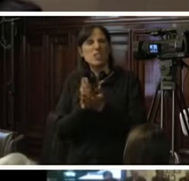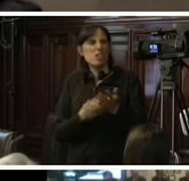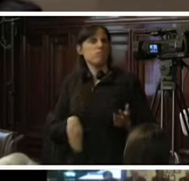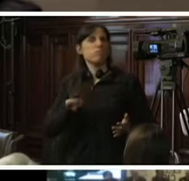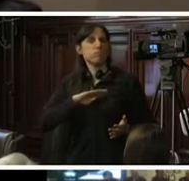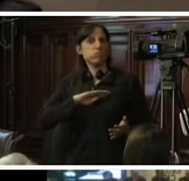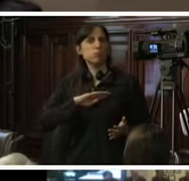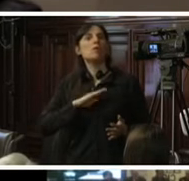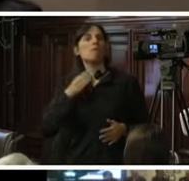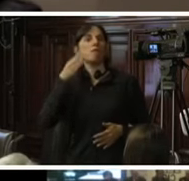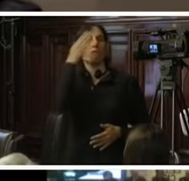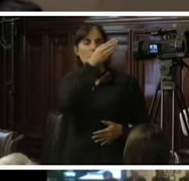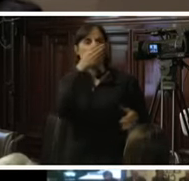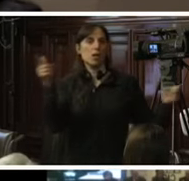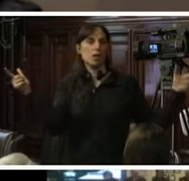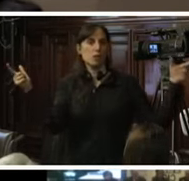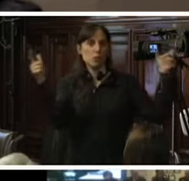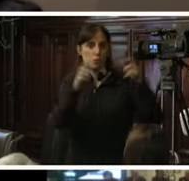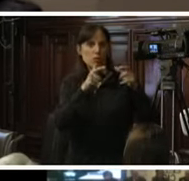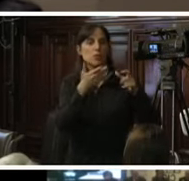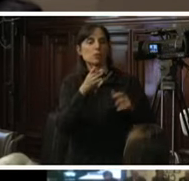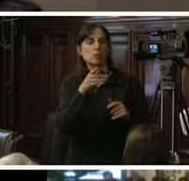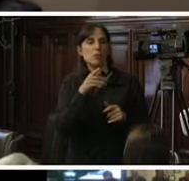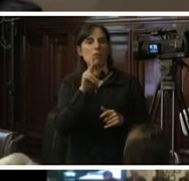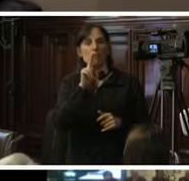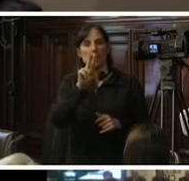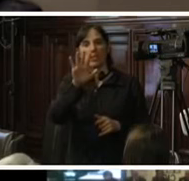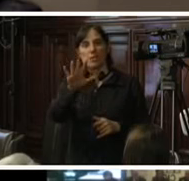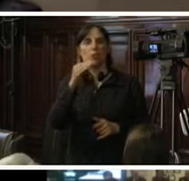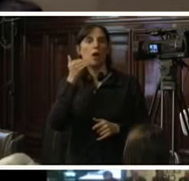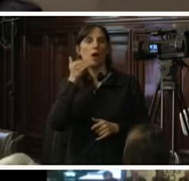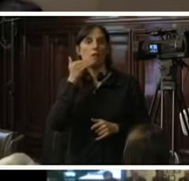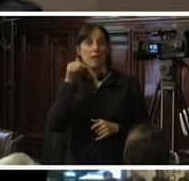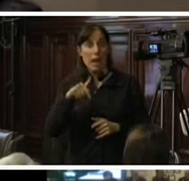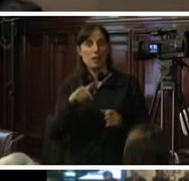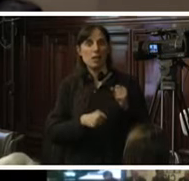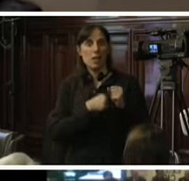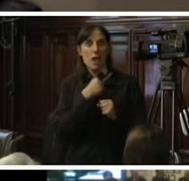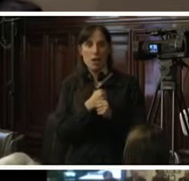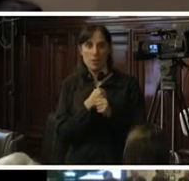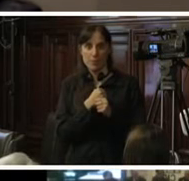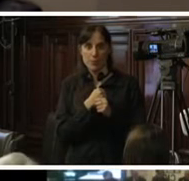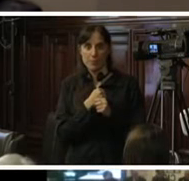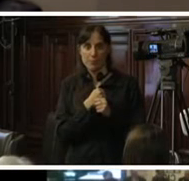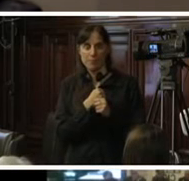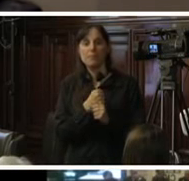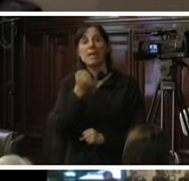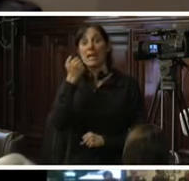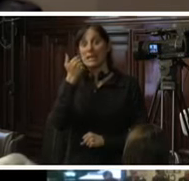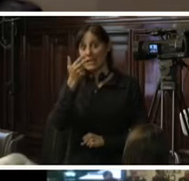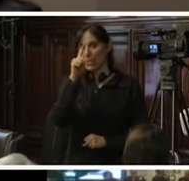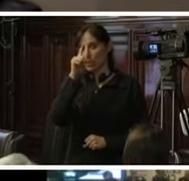interponiendo la denuncia constitucional el 25 de abril del presente año. El 3 de julio